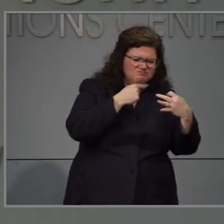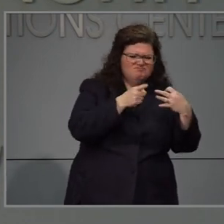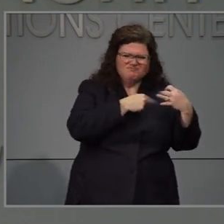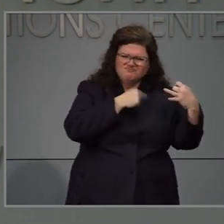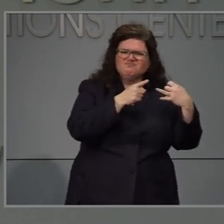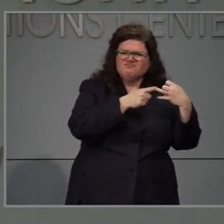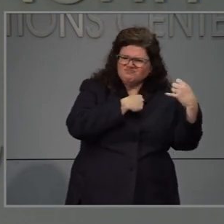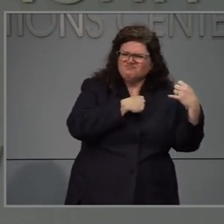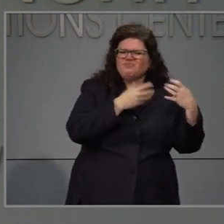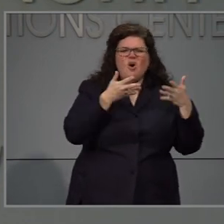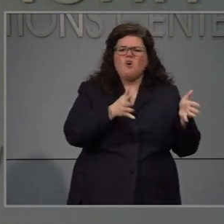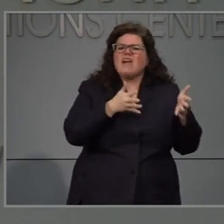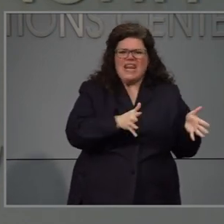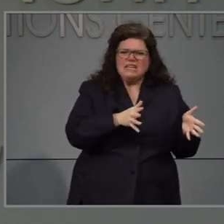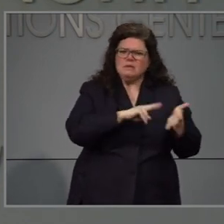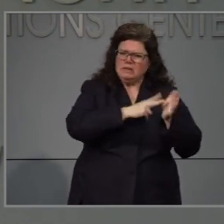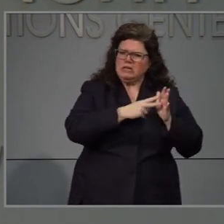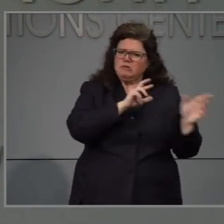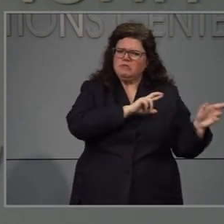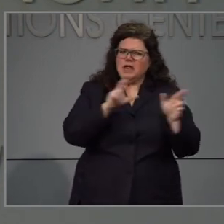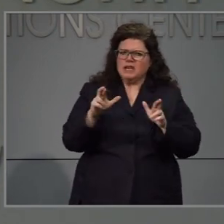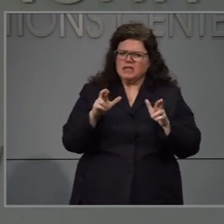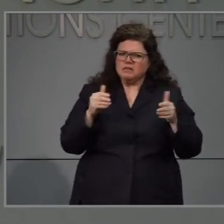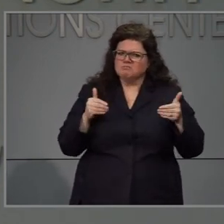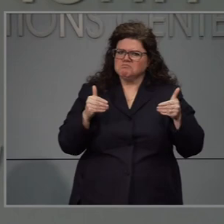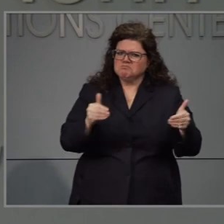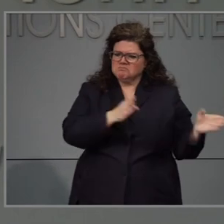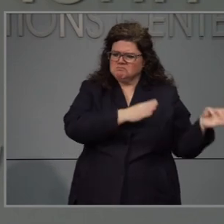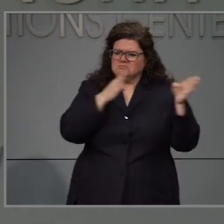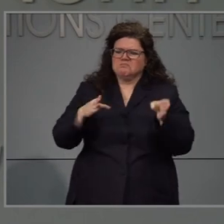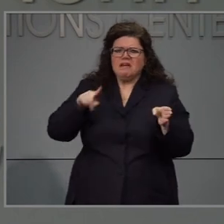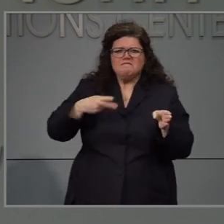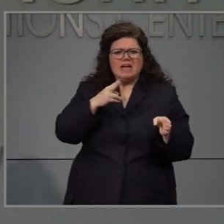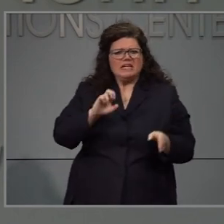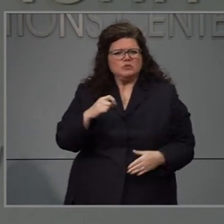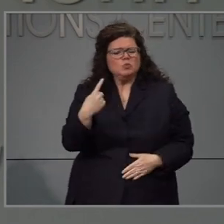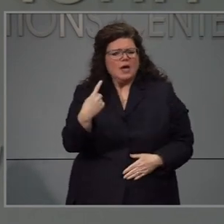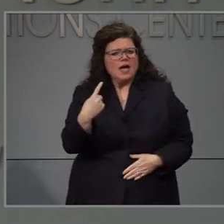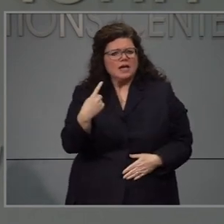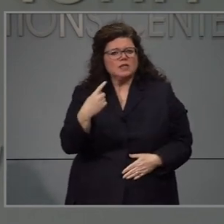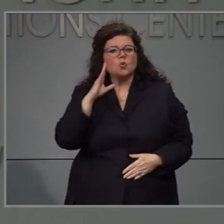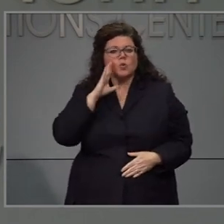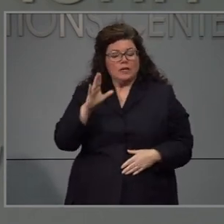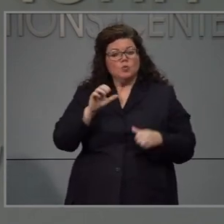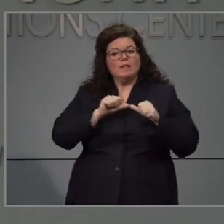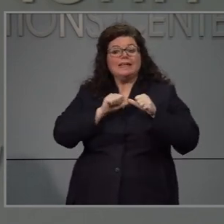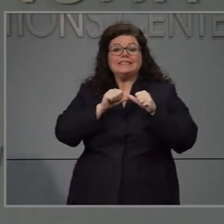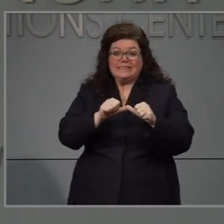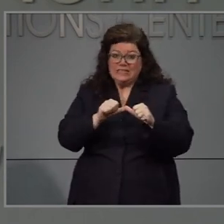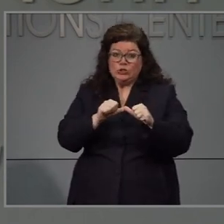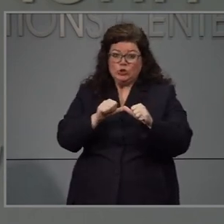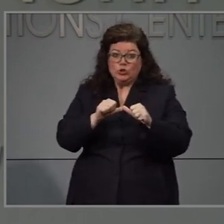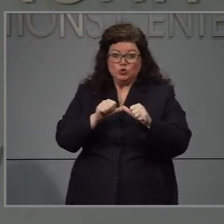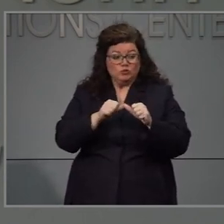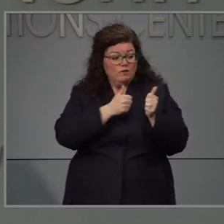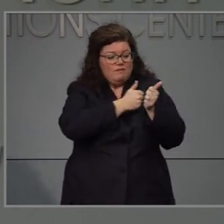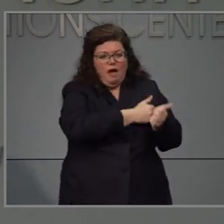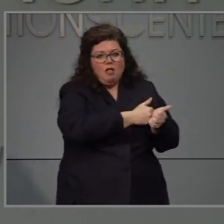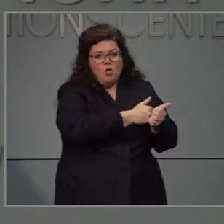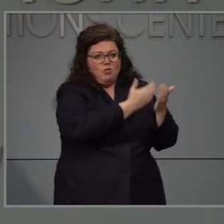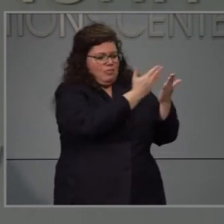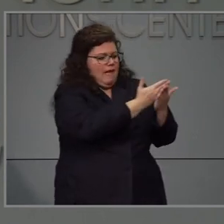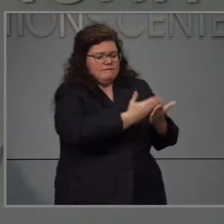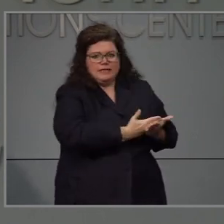cuidadosos. Este es un paso que ha sido prudente cuidadoso que vamos a tomar y vamos a continuar